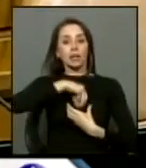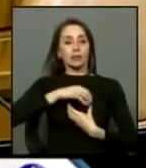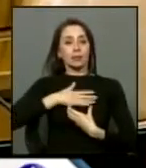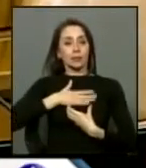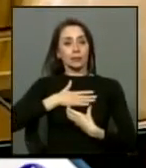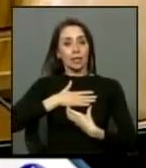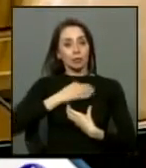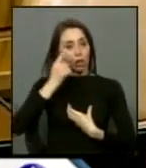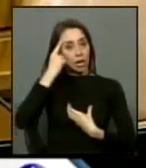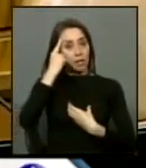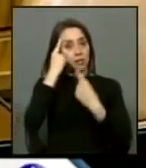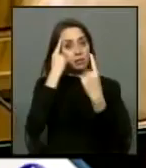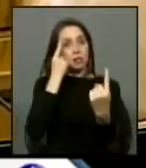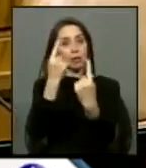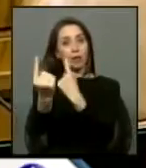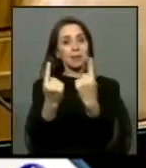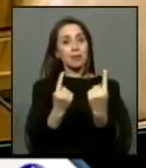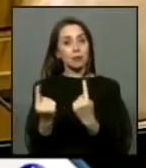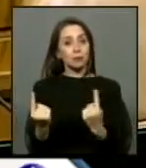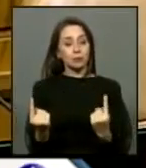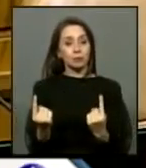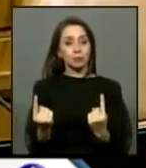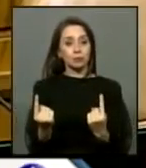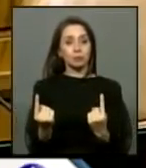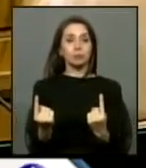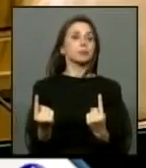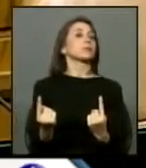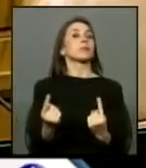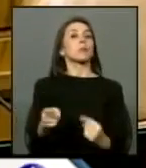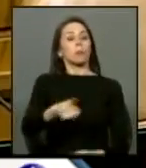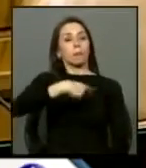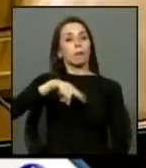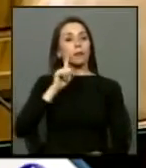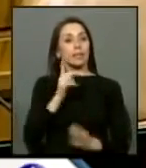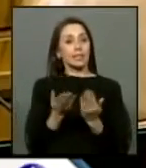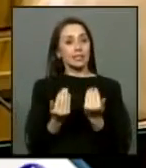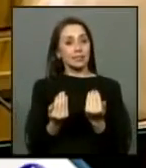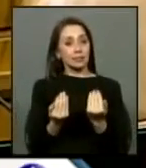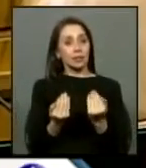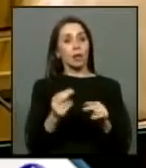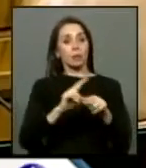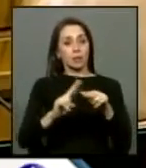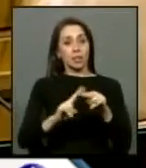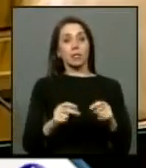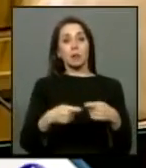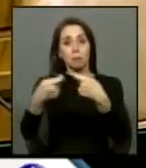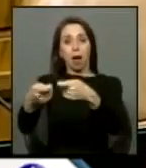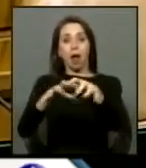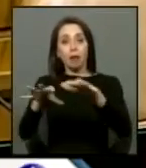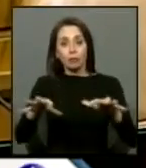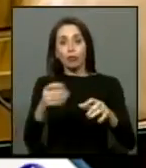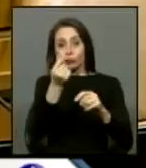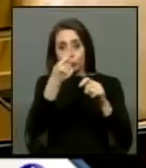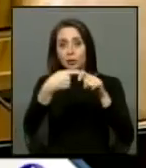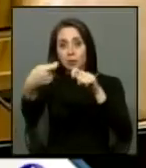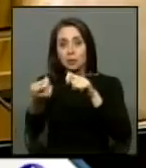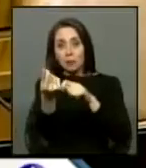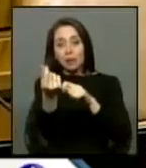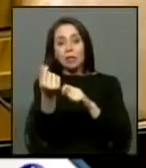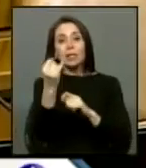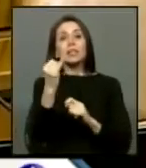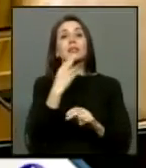conciencia de cada cual porque no solo tenemos necesidad de reparar materialmente sino que